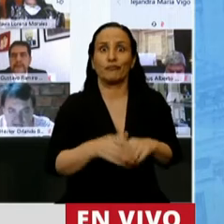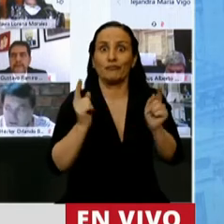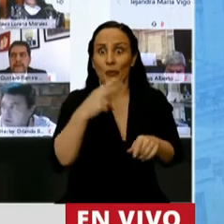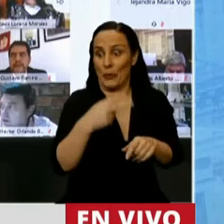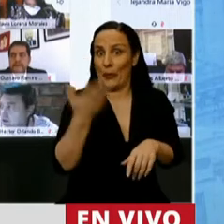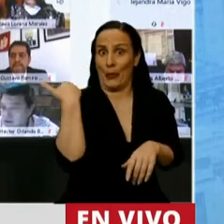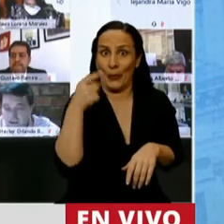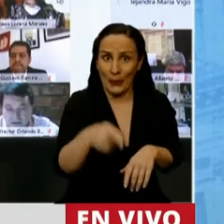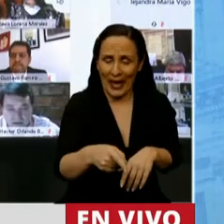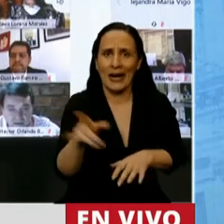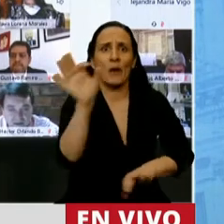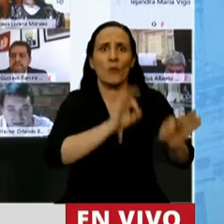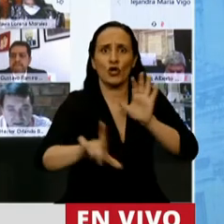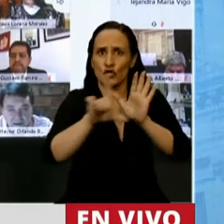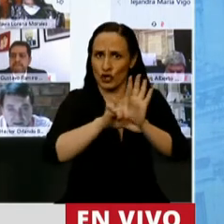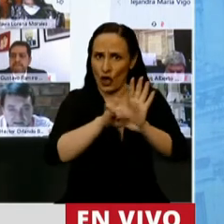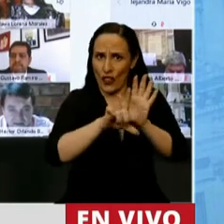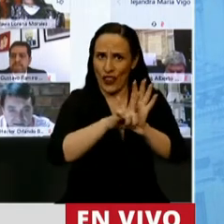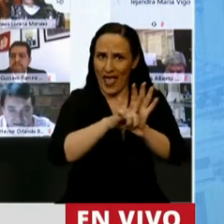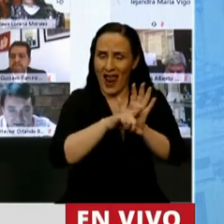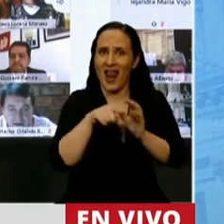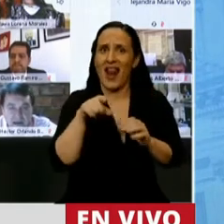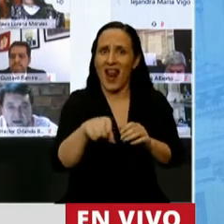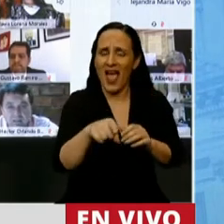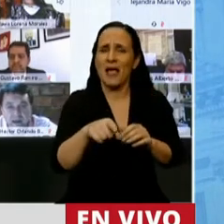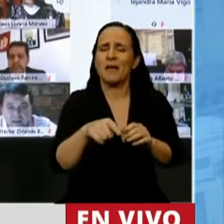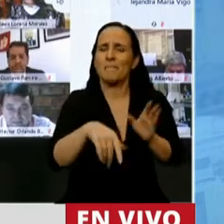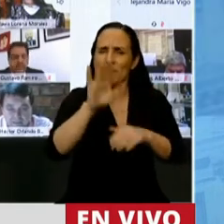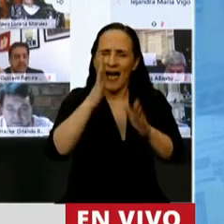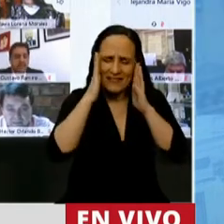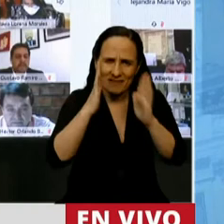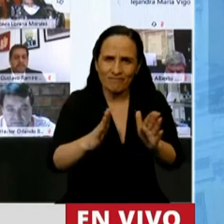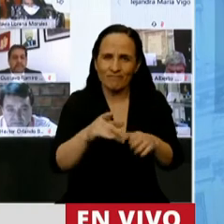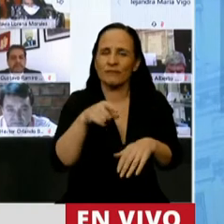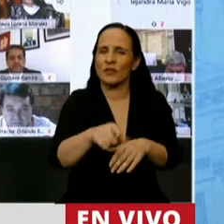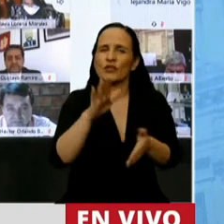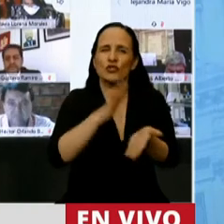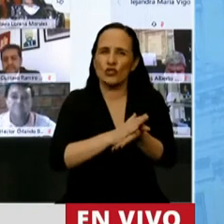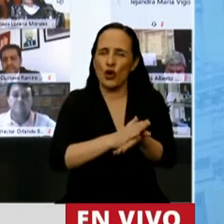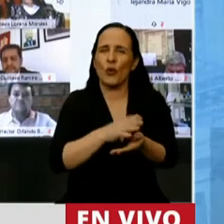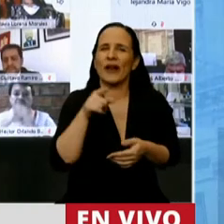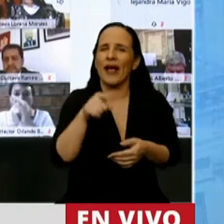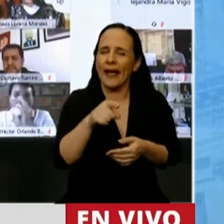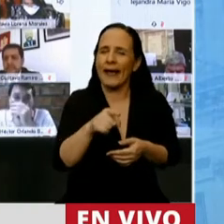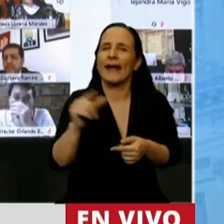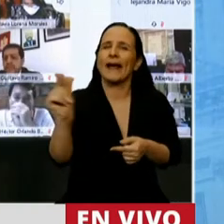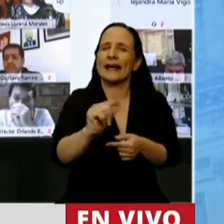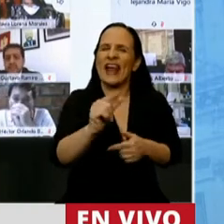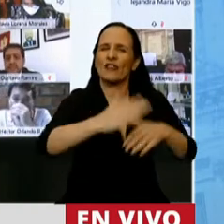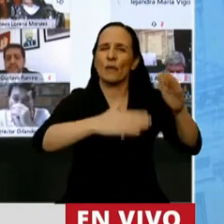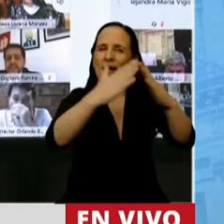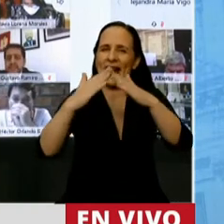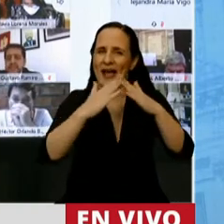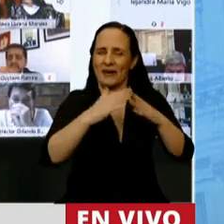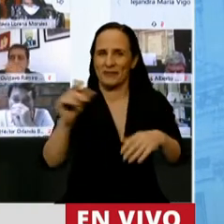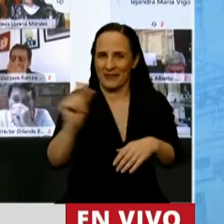entró un proyecto de ley para atender la cuestión del financiamiento del crédito a la vivienda, el crédito